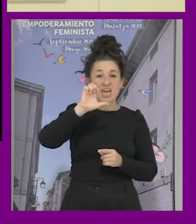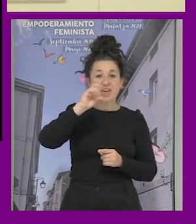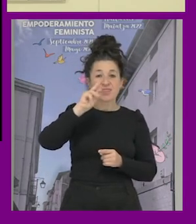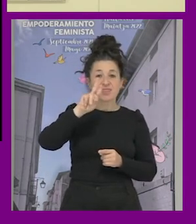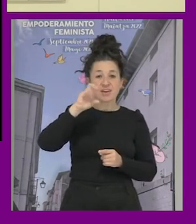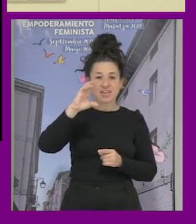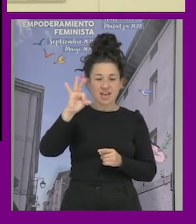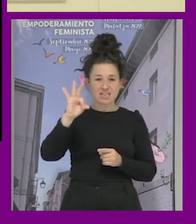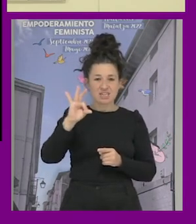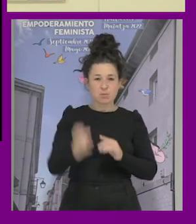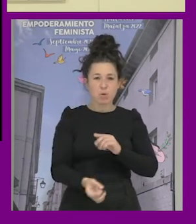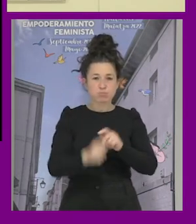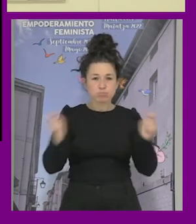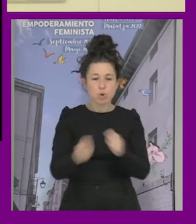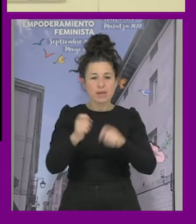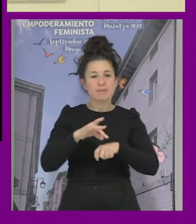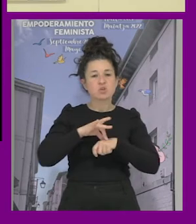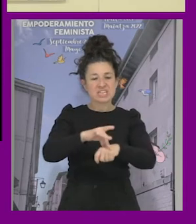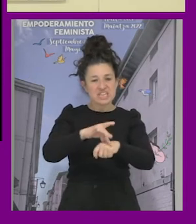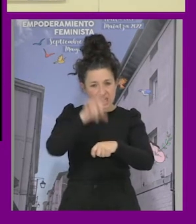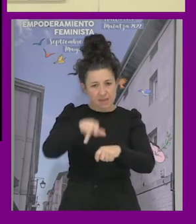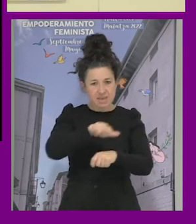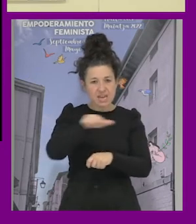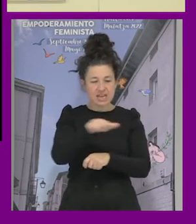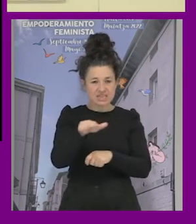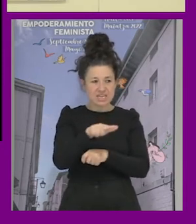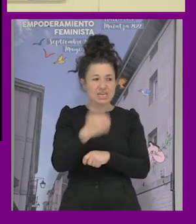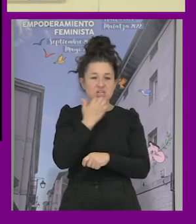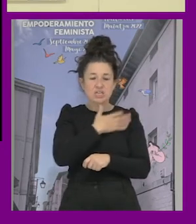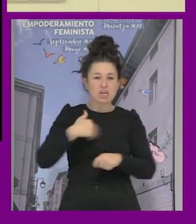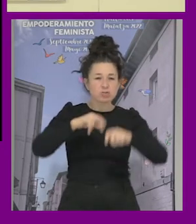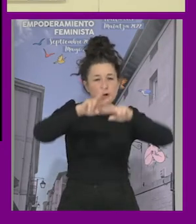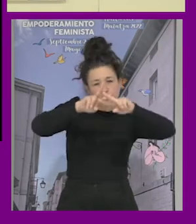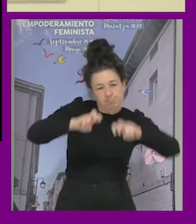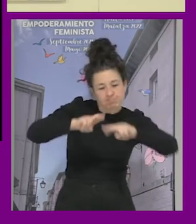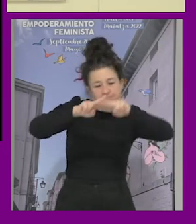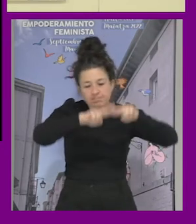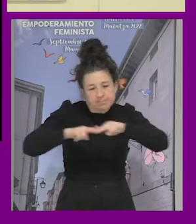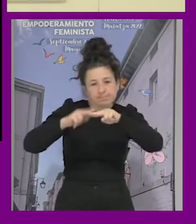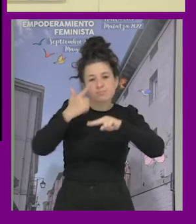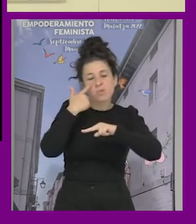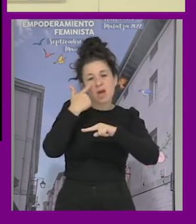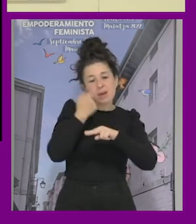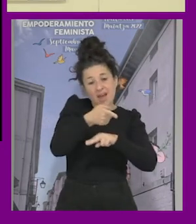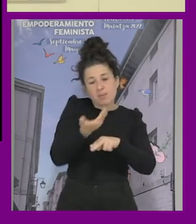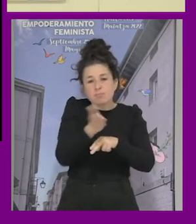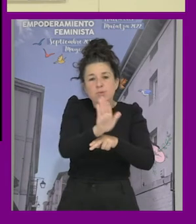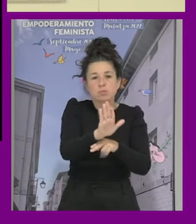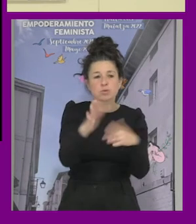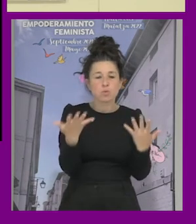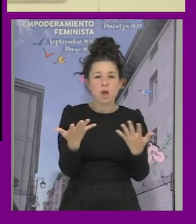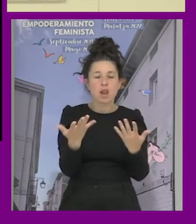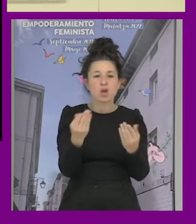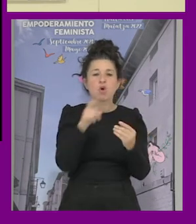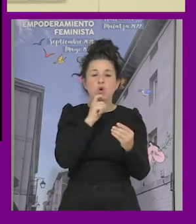también está en castellano vale por tanto si os interesa inspeccionar ahí como planteamos como hacer